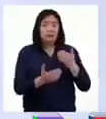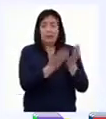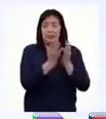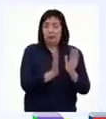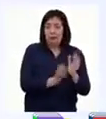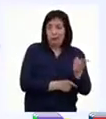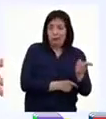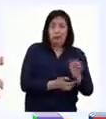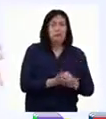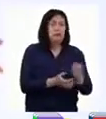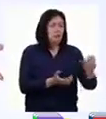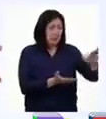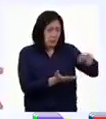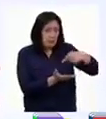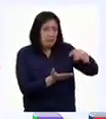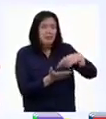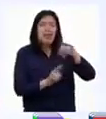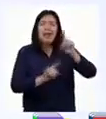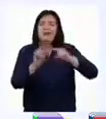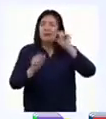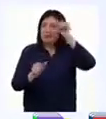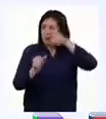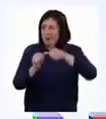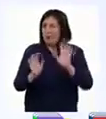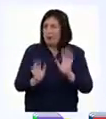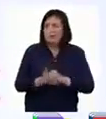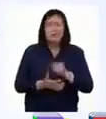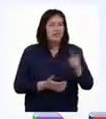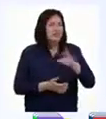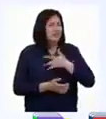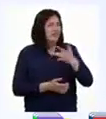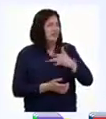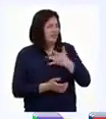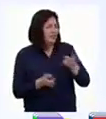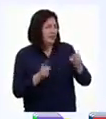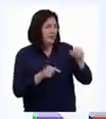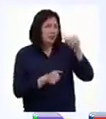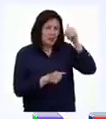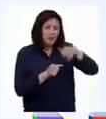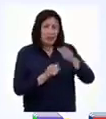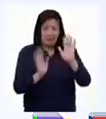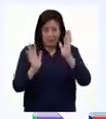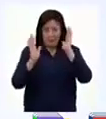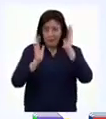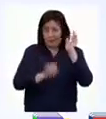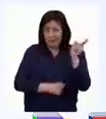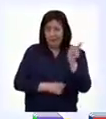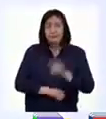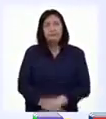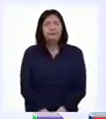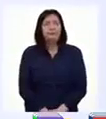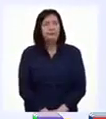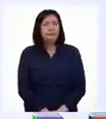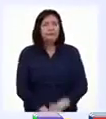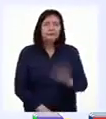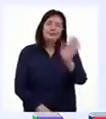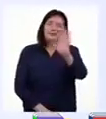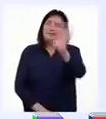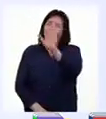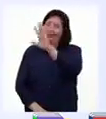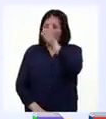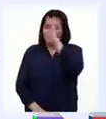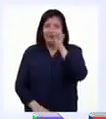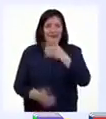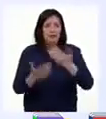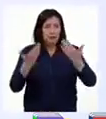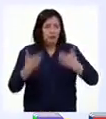mis estudiantes y me compartieron algunos recuerdos y lo que sintieron al recordarlos. Vamos a escucharlos. Hola a todas y